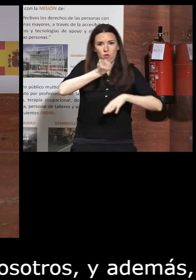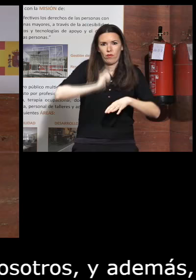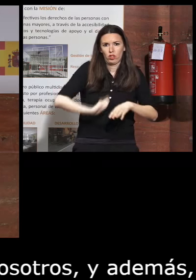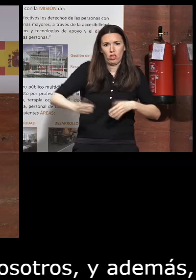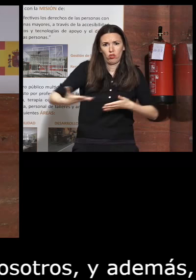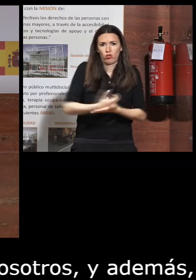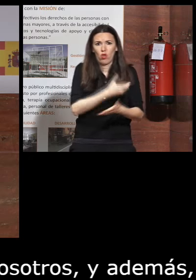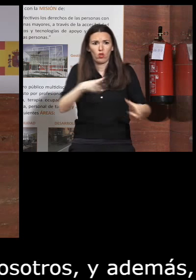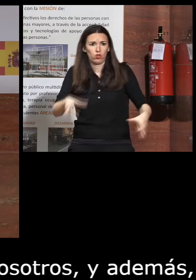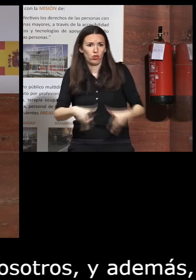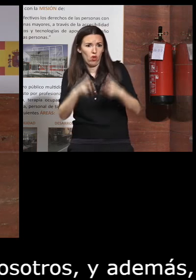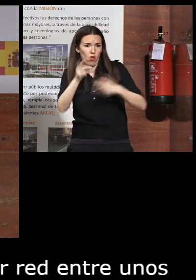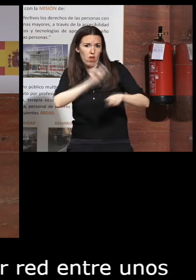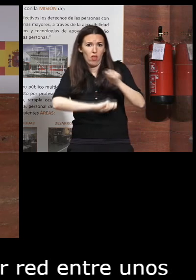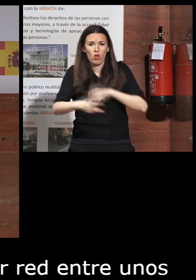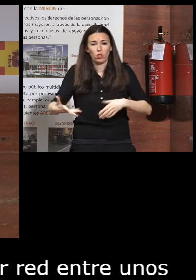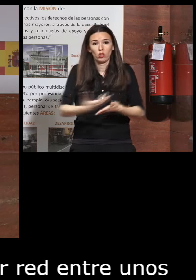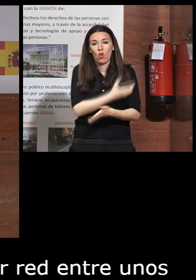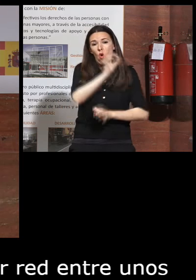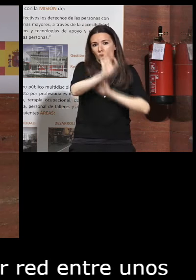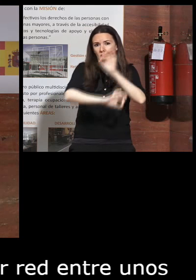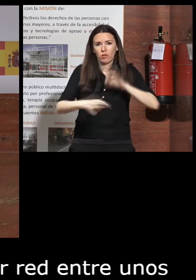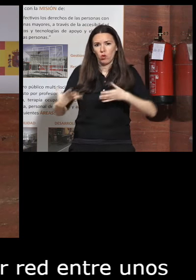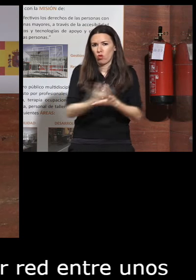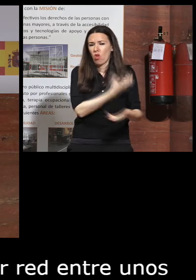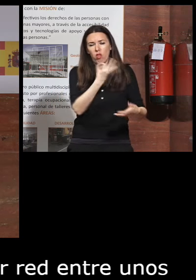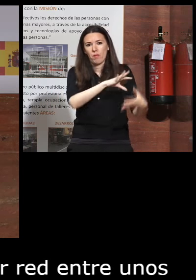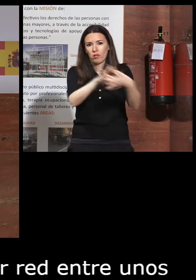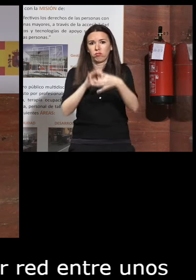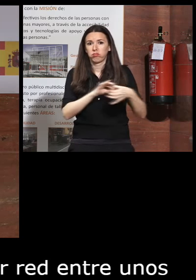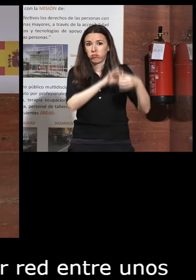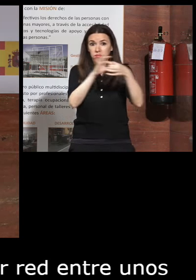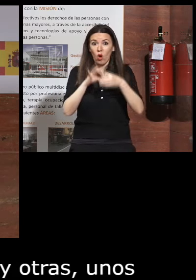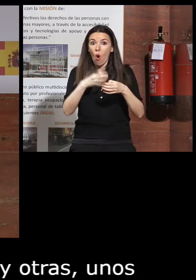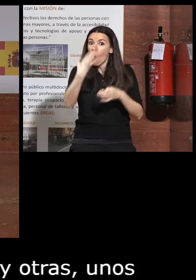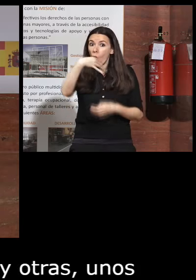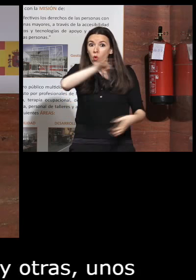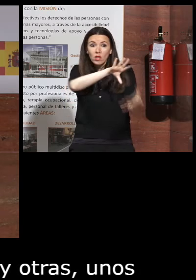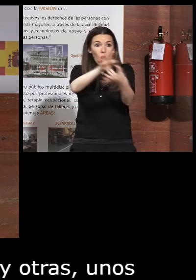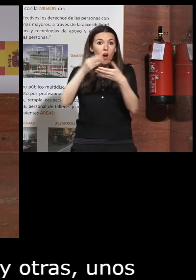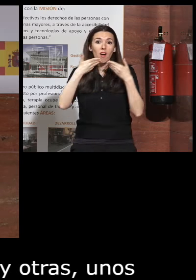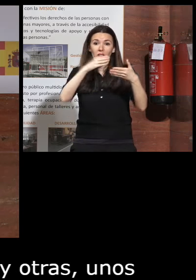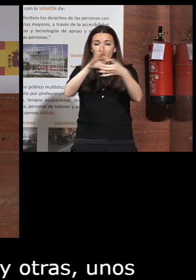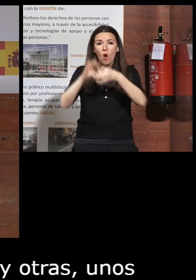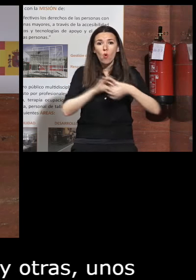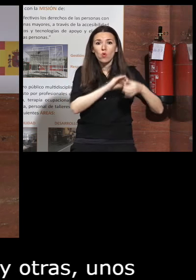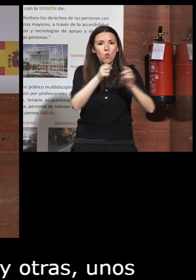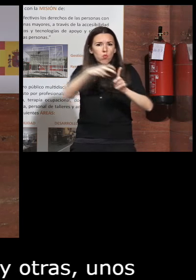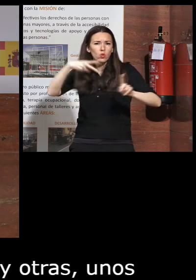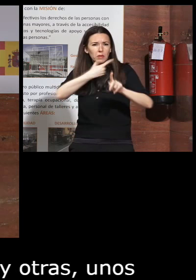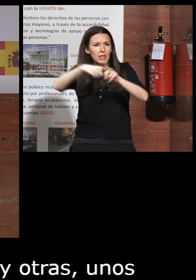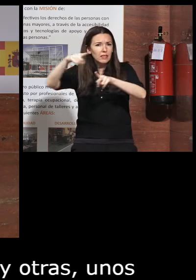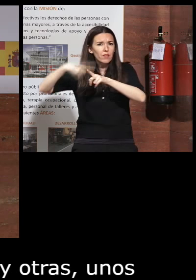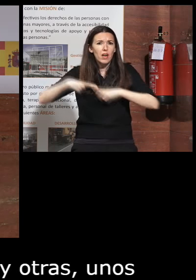unas sociedades y otras unos organismos y otros solo así en esa unión de diferentes visiones pues